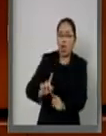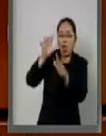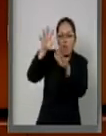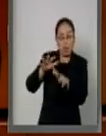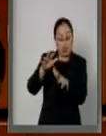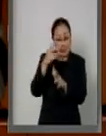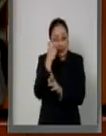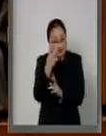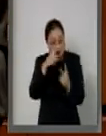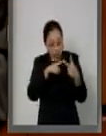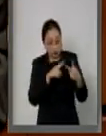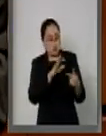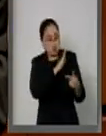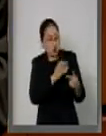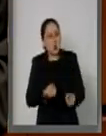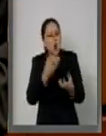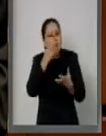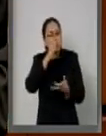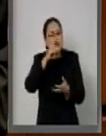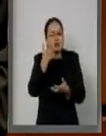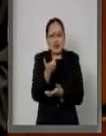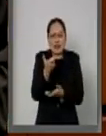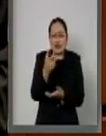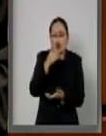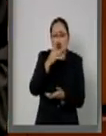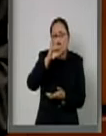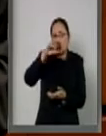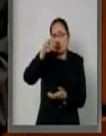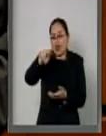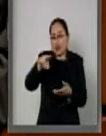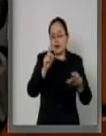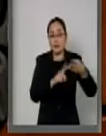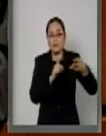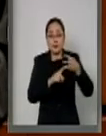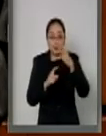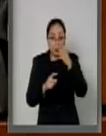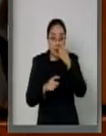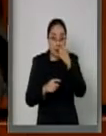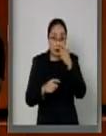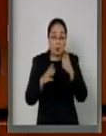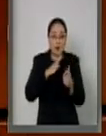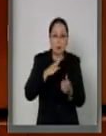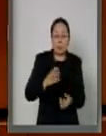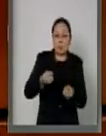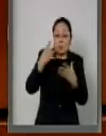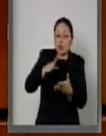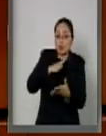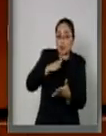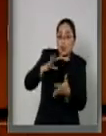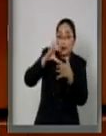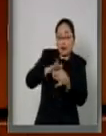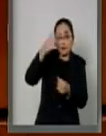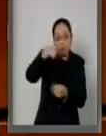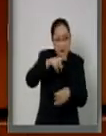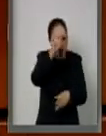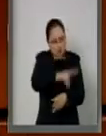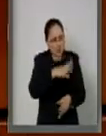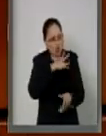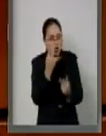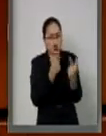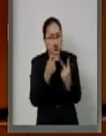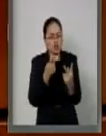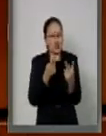Tercero, ¿la cobertura de sismos que incluye el bono catastrófico se activará para cubrir los daños de ambos